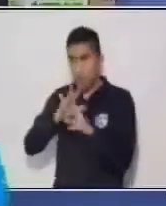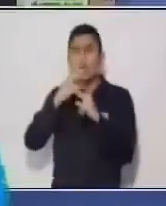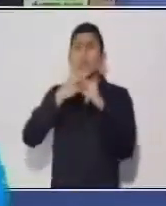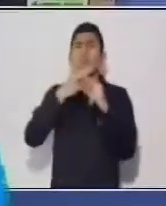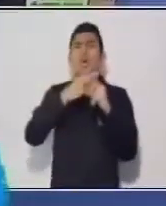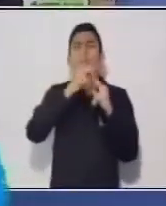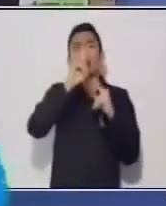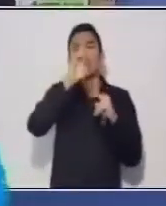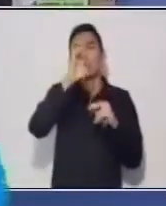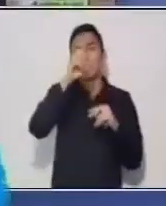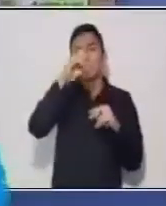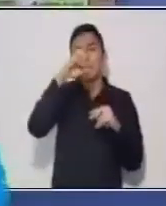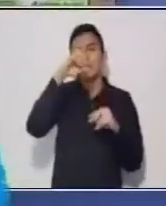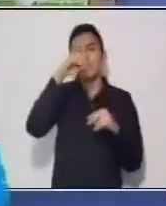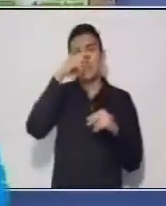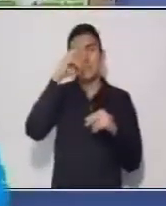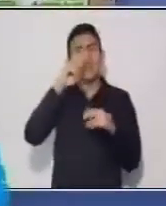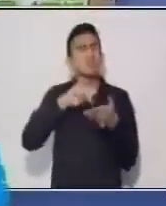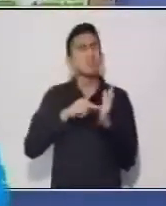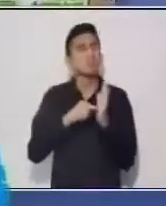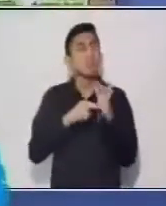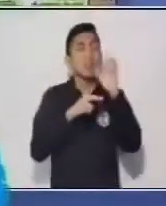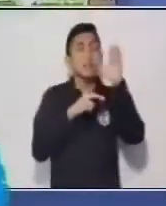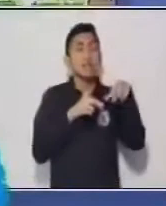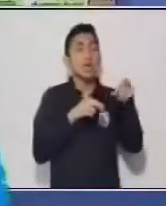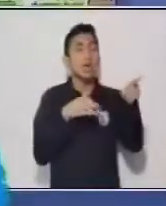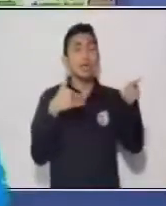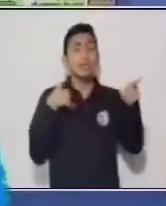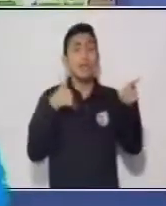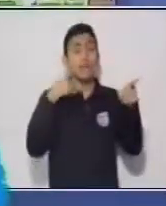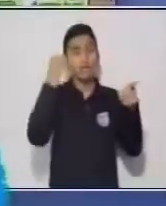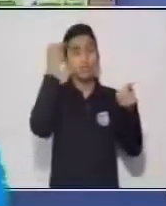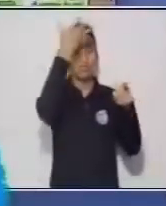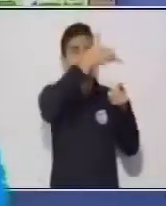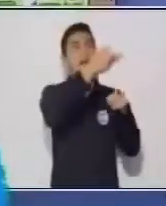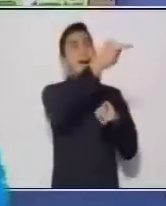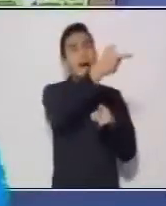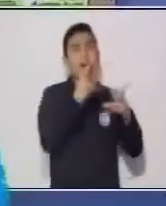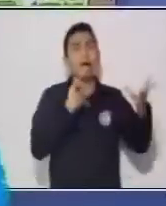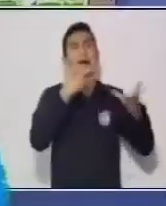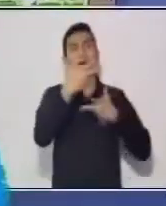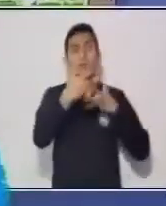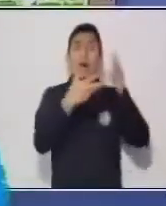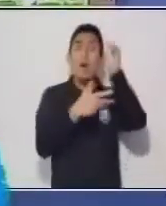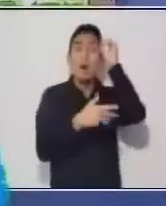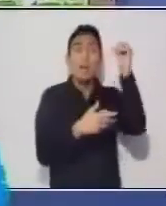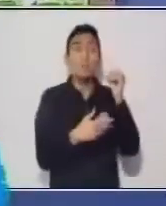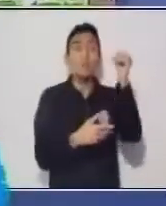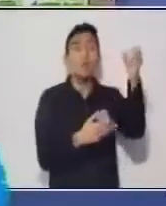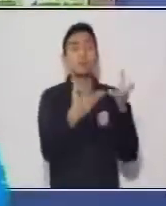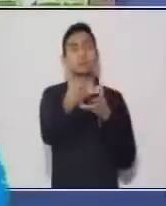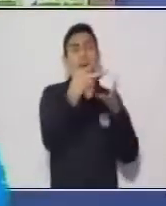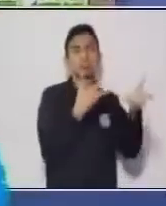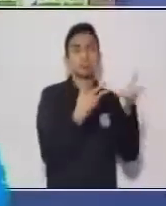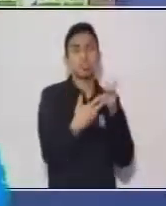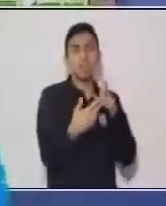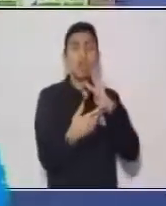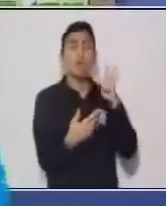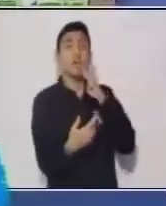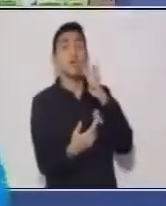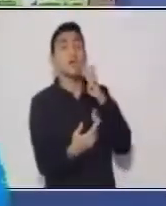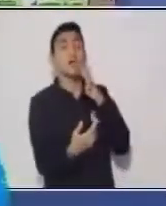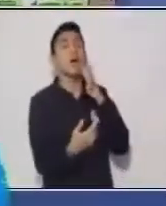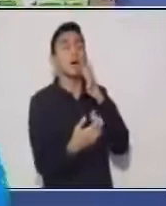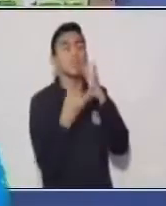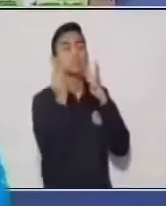interlocutor. Y a lo largo que se produce el diálogo, estos van cambiando de lugar. El locutor se puede